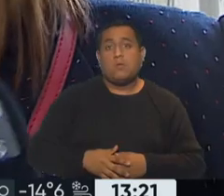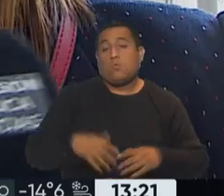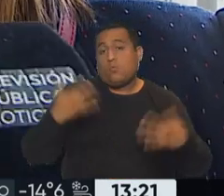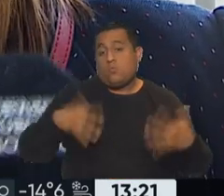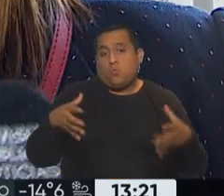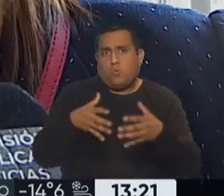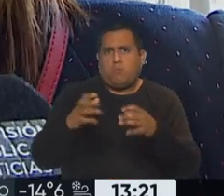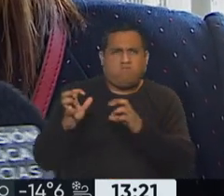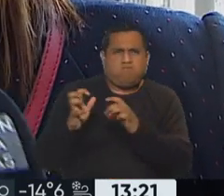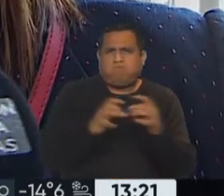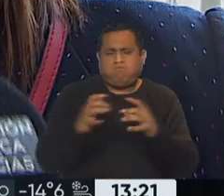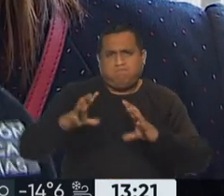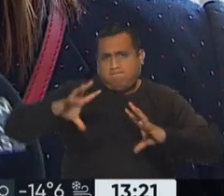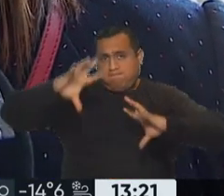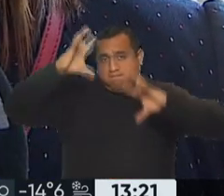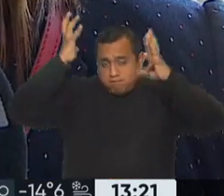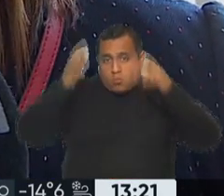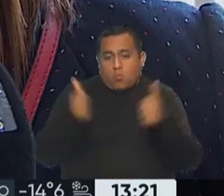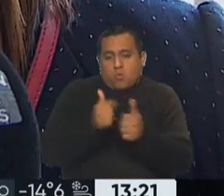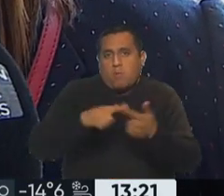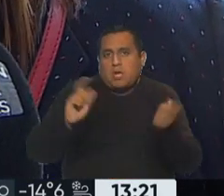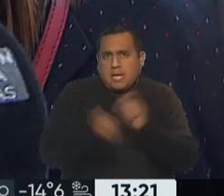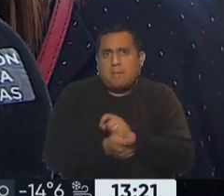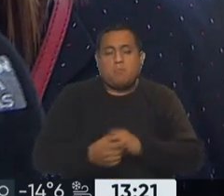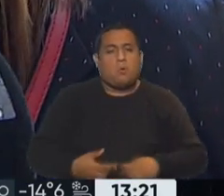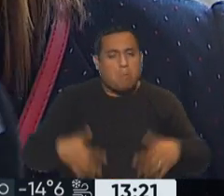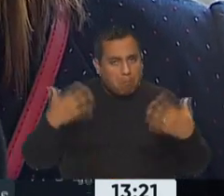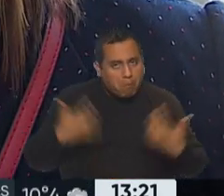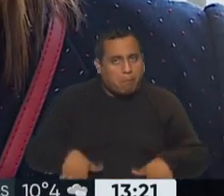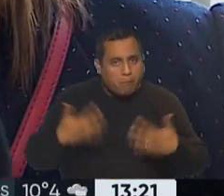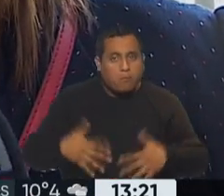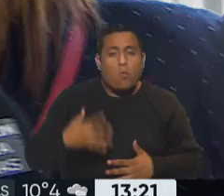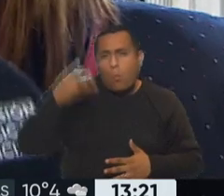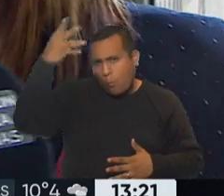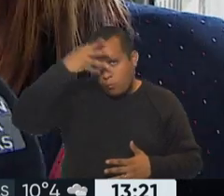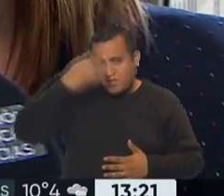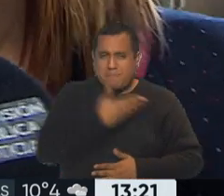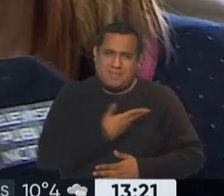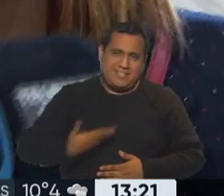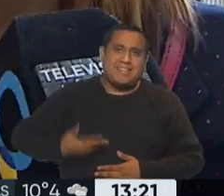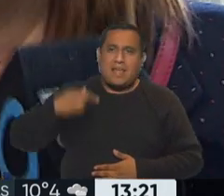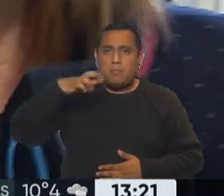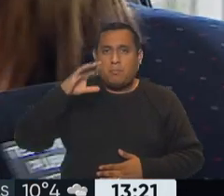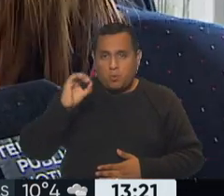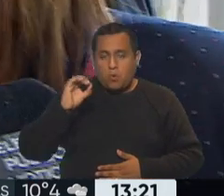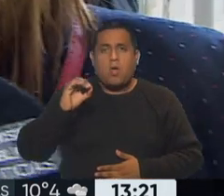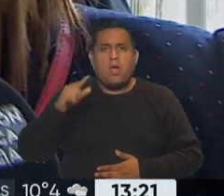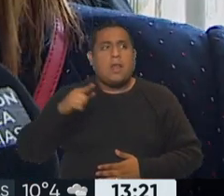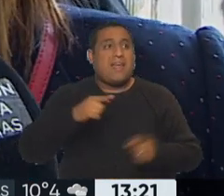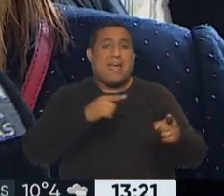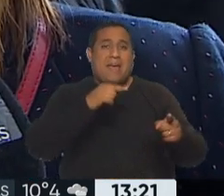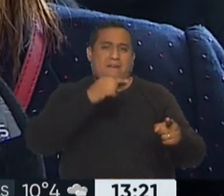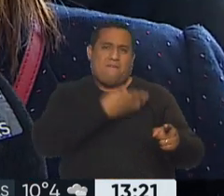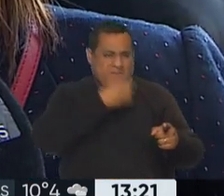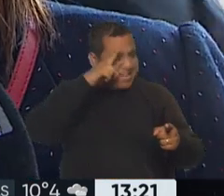en el PRO dentro de la interna de Juntos por el Cambio. En esta oportunidad, Patricia Bullrich, la presidenta del PRO, cruzó a Felipe